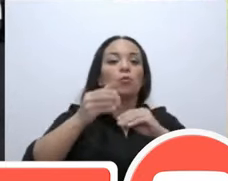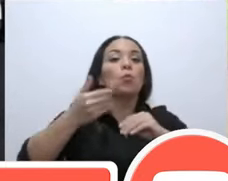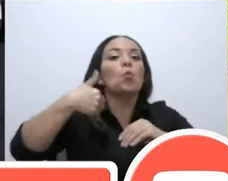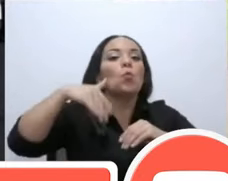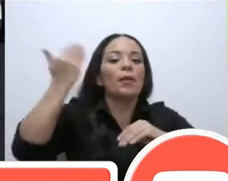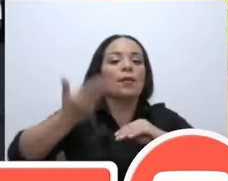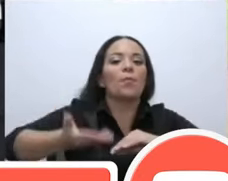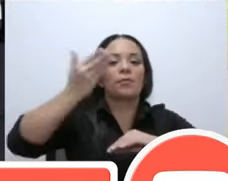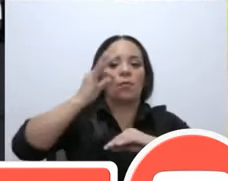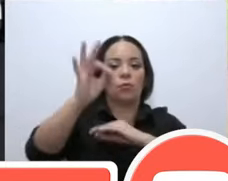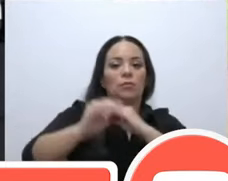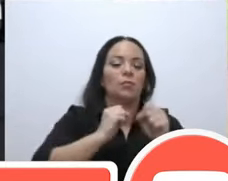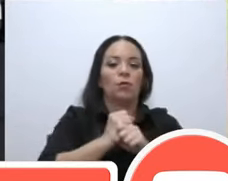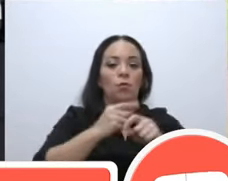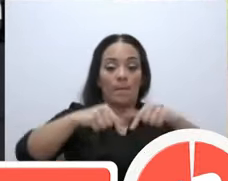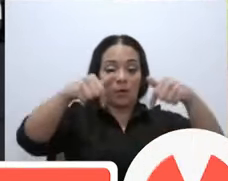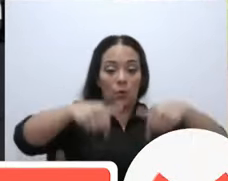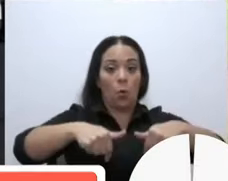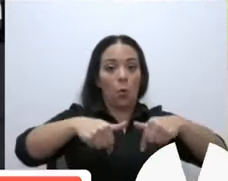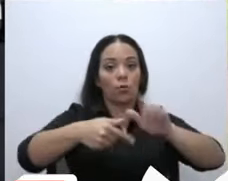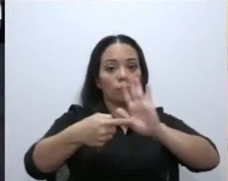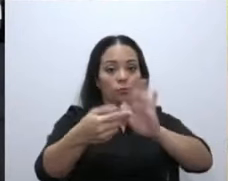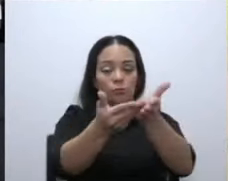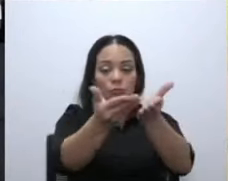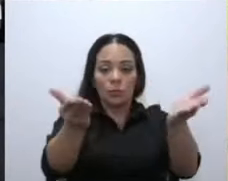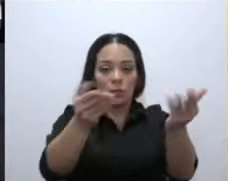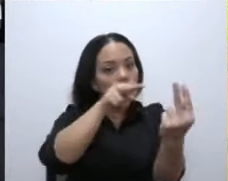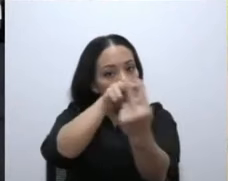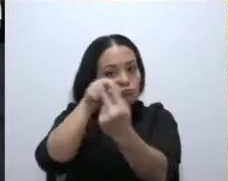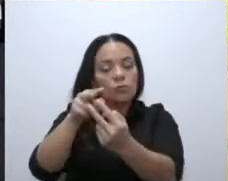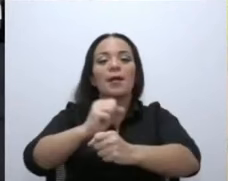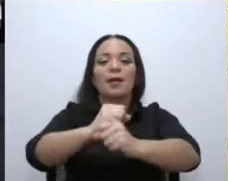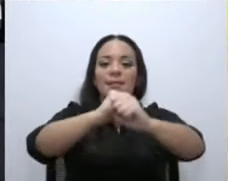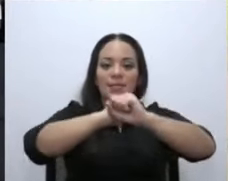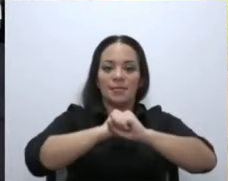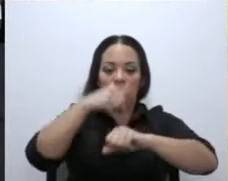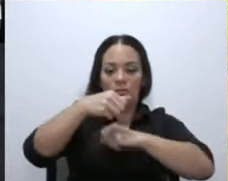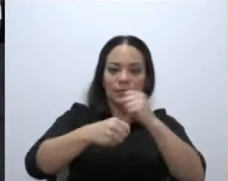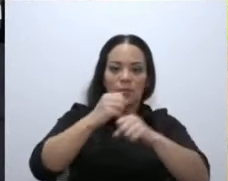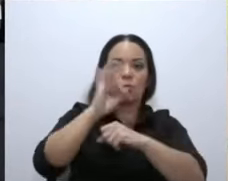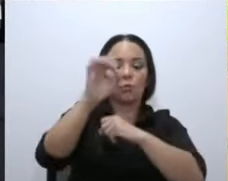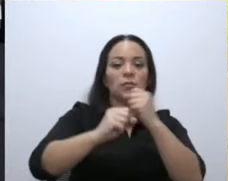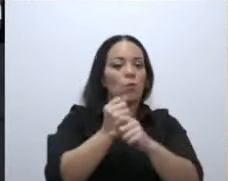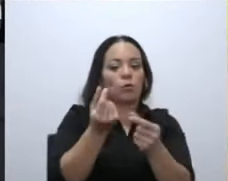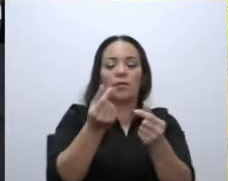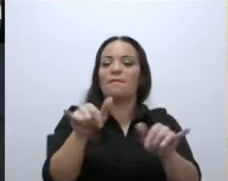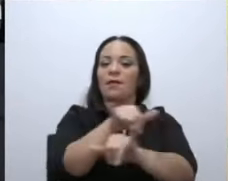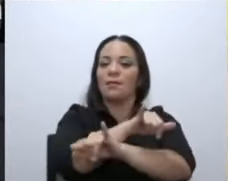Y hoy les garantizamos al pueblo de Costa Rica, viéndonos a los ojos, que vamos a mantener la tarifa.